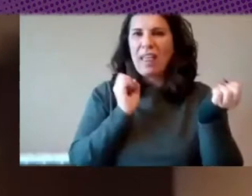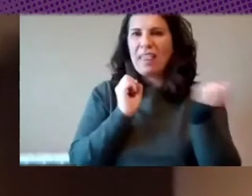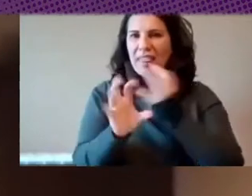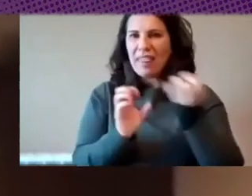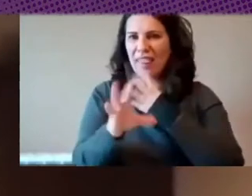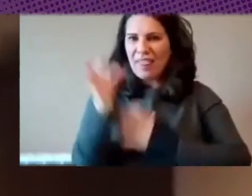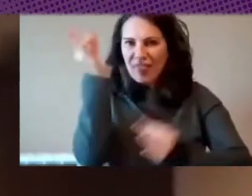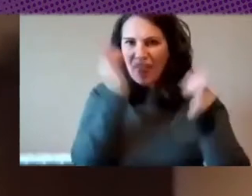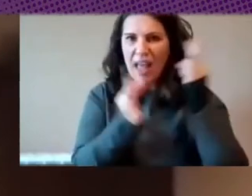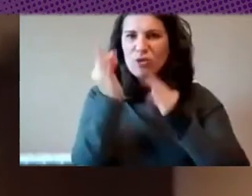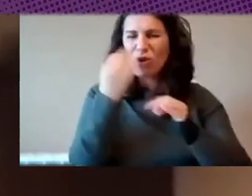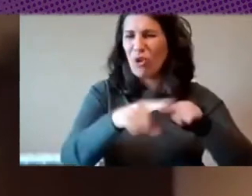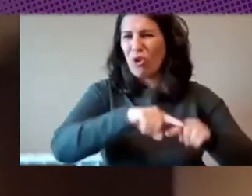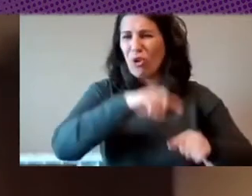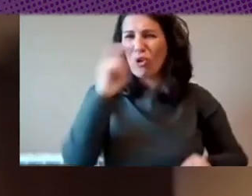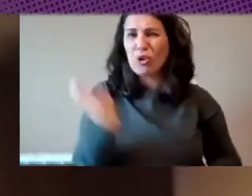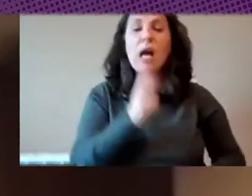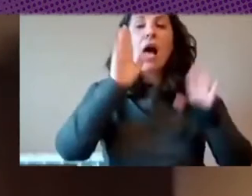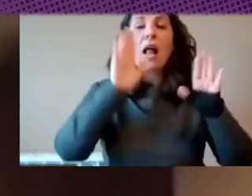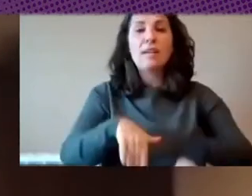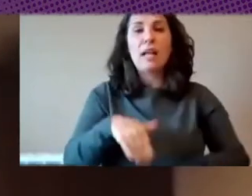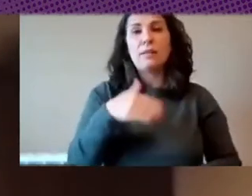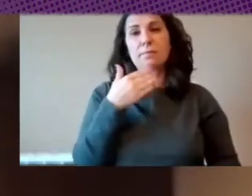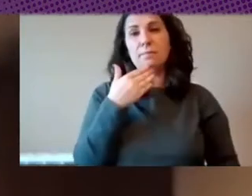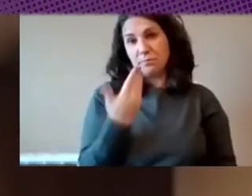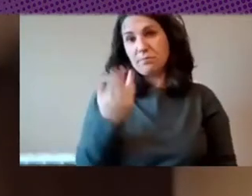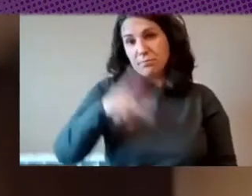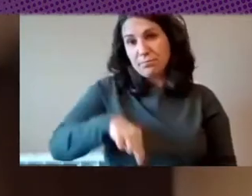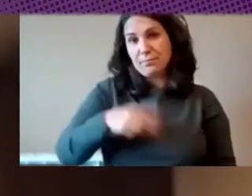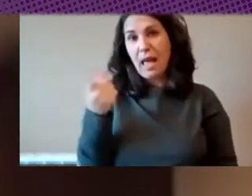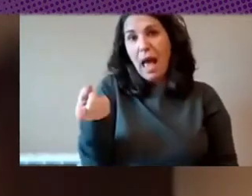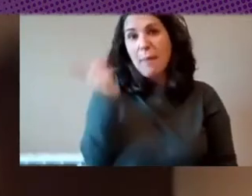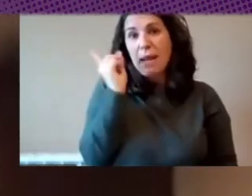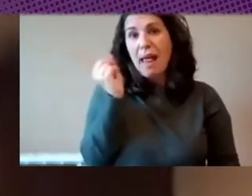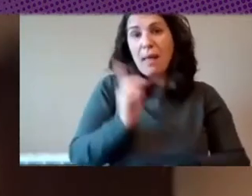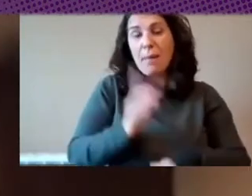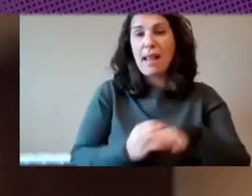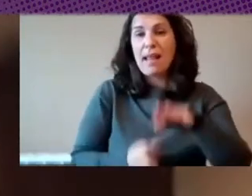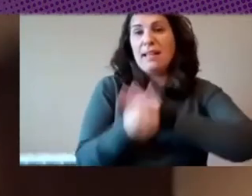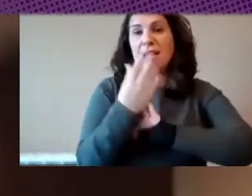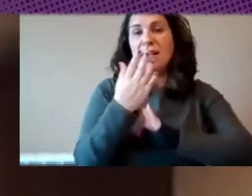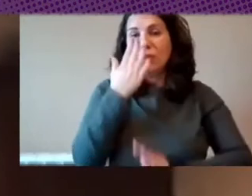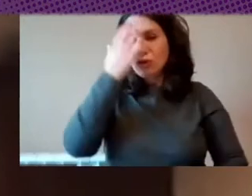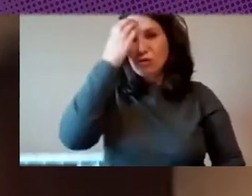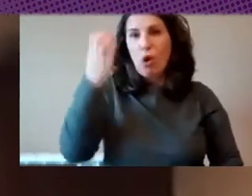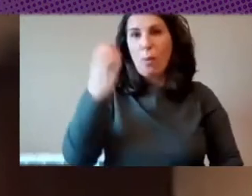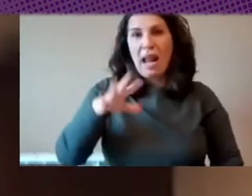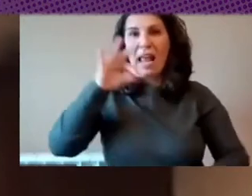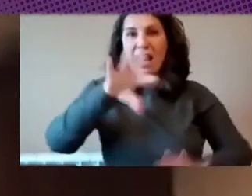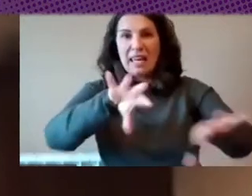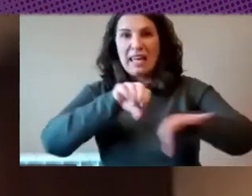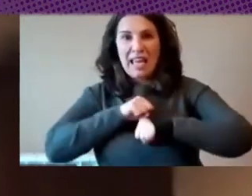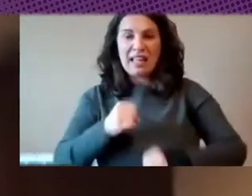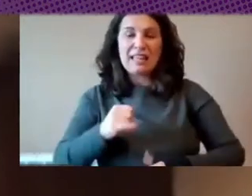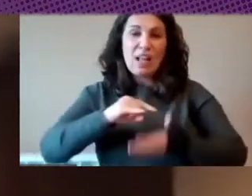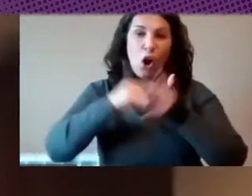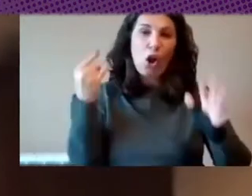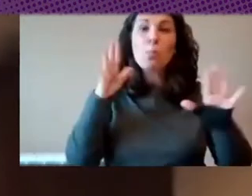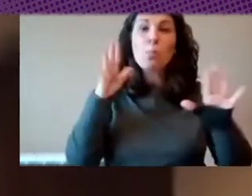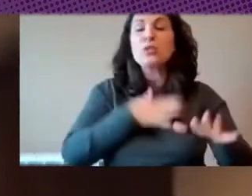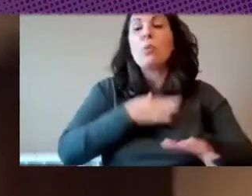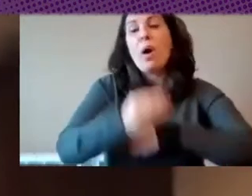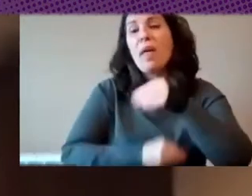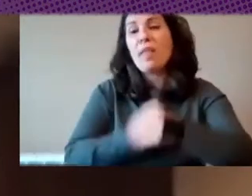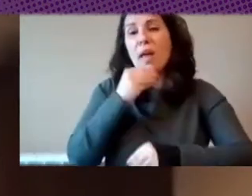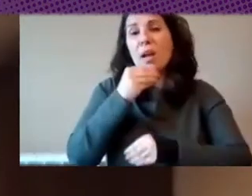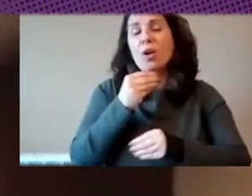este tipo de cosas son una amenaza a la construcción de soberanía tecnológica pero se puede realizar utilizando otros